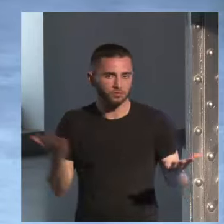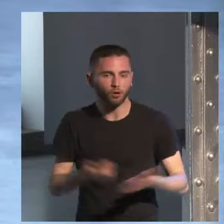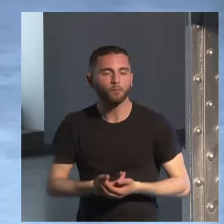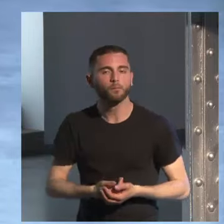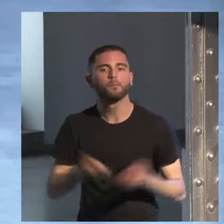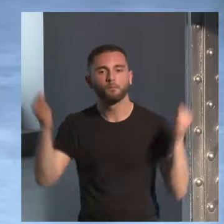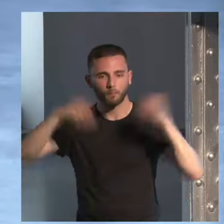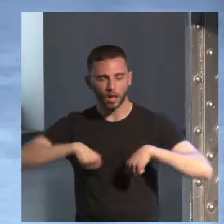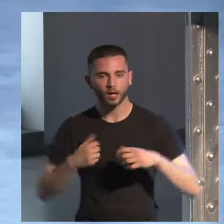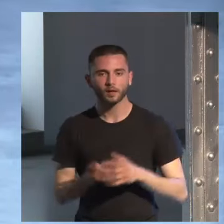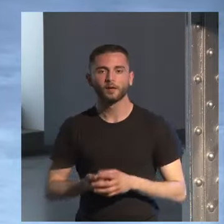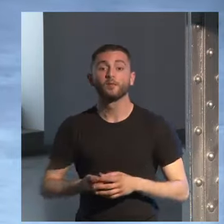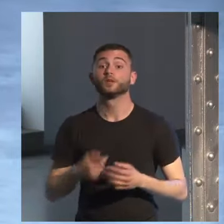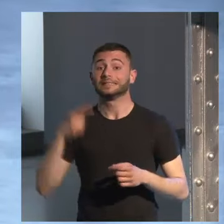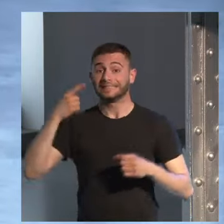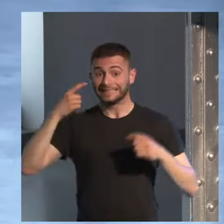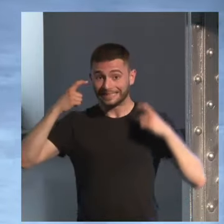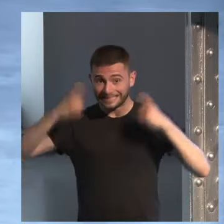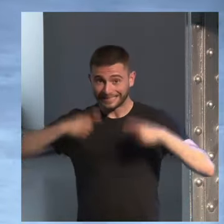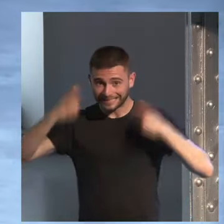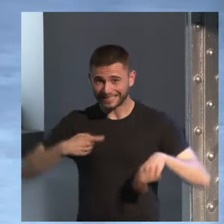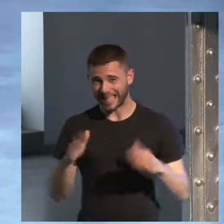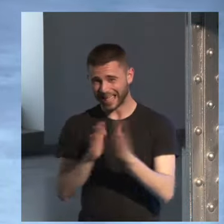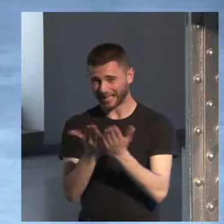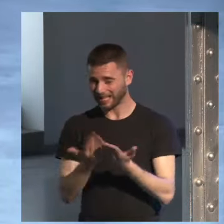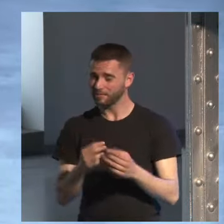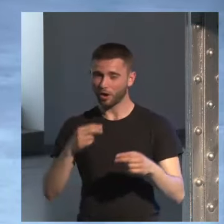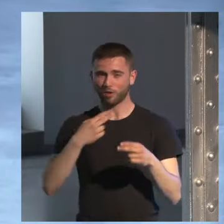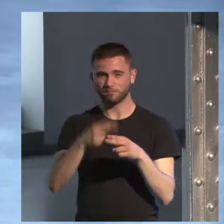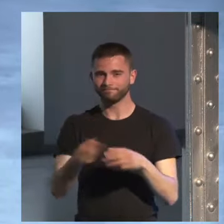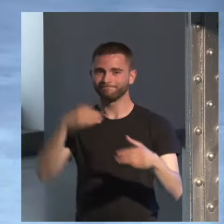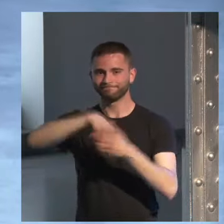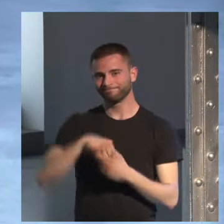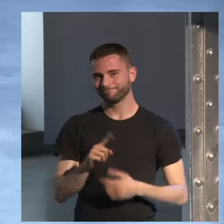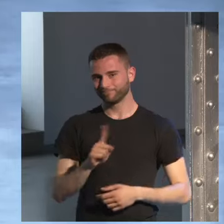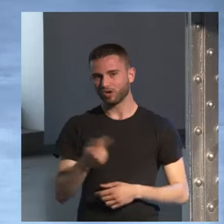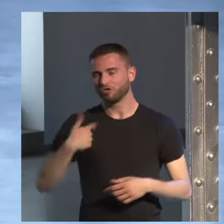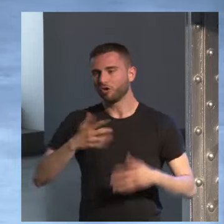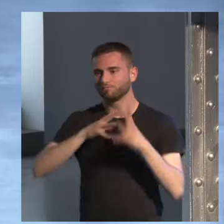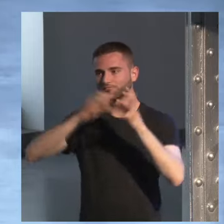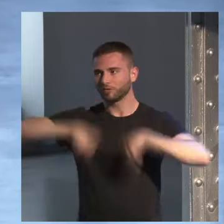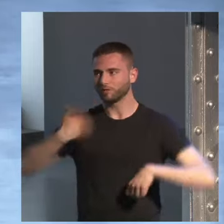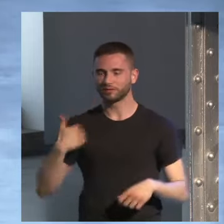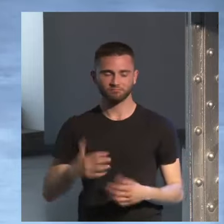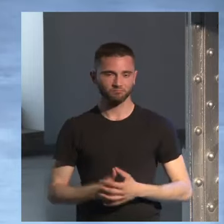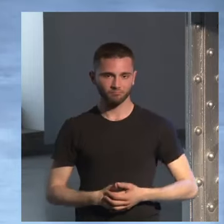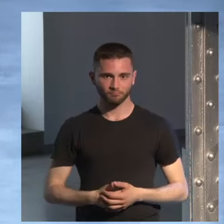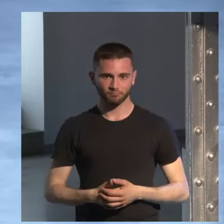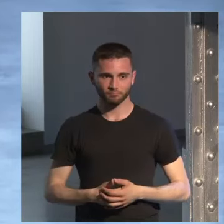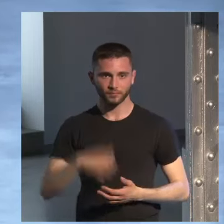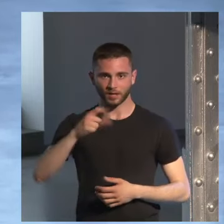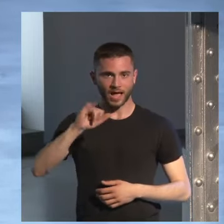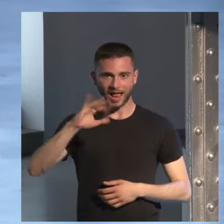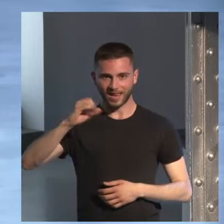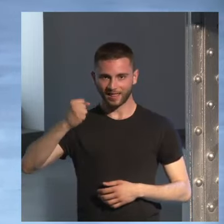con tu libro no hacer militancia y con eso yo me conformo yo estoy de acuerdo con Alicia